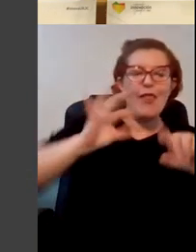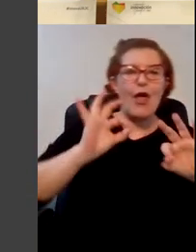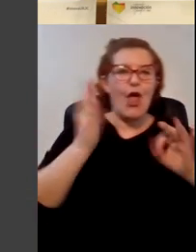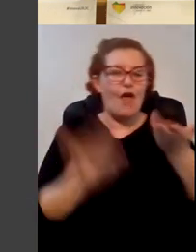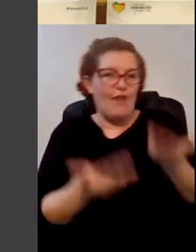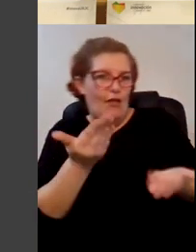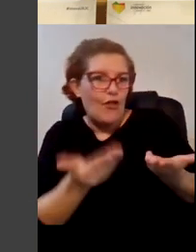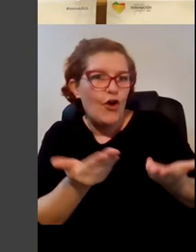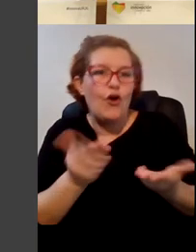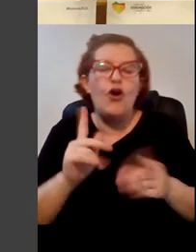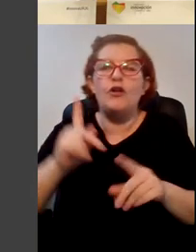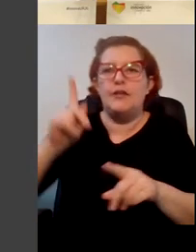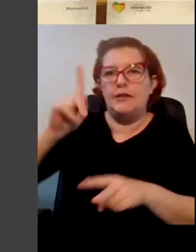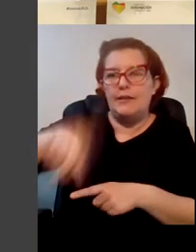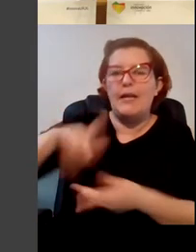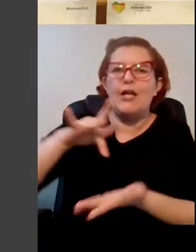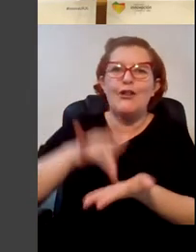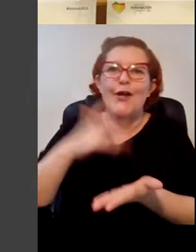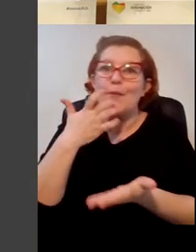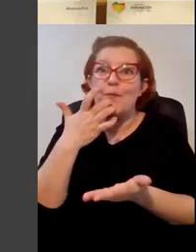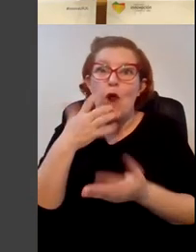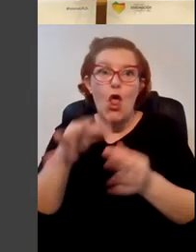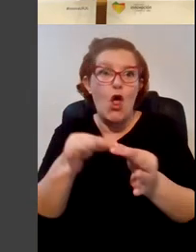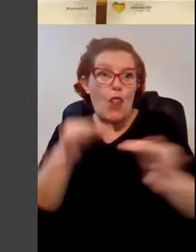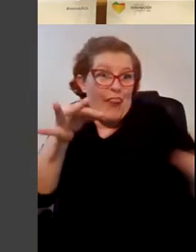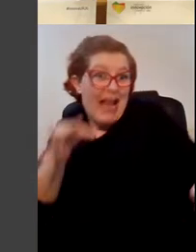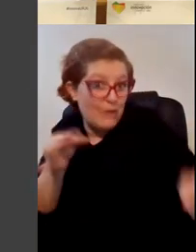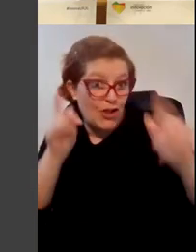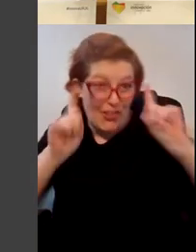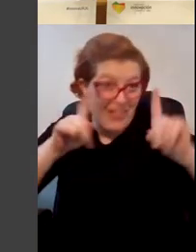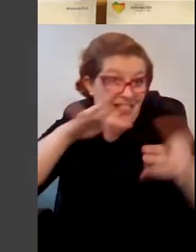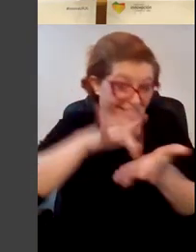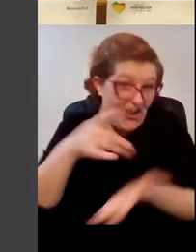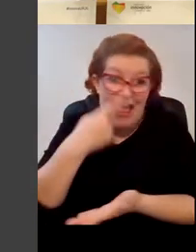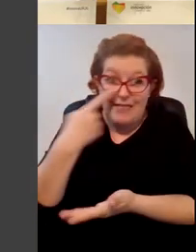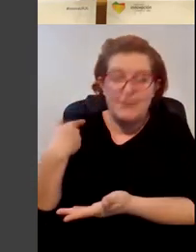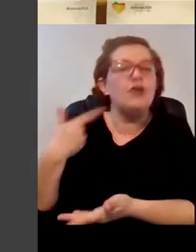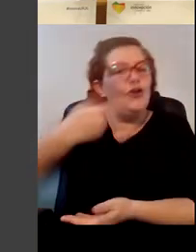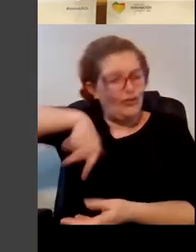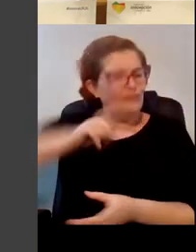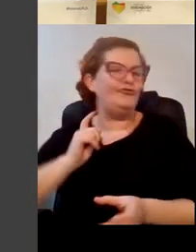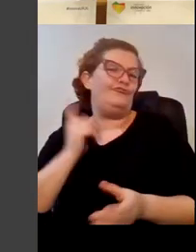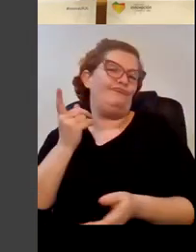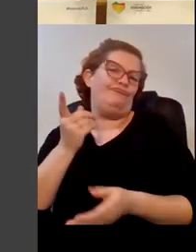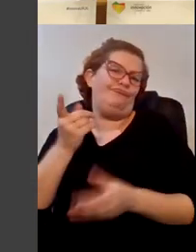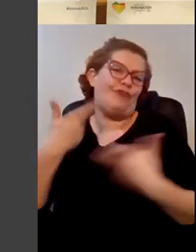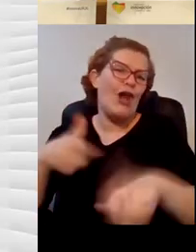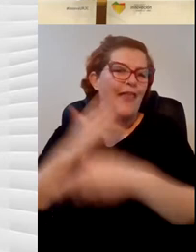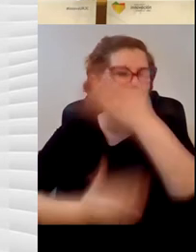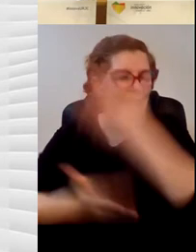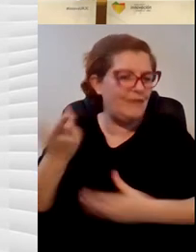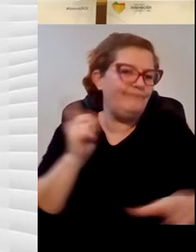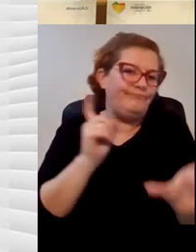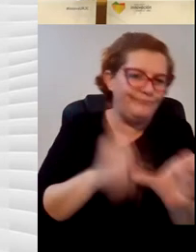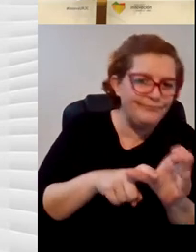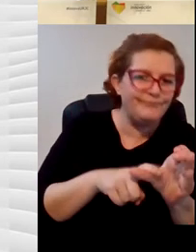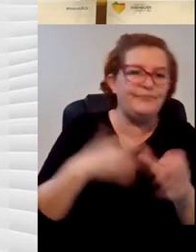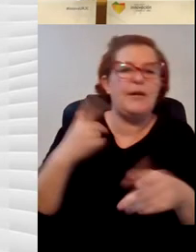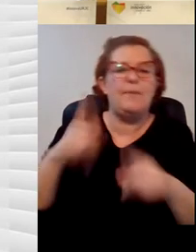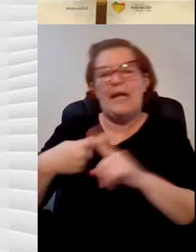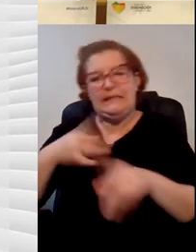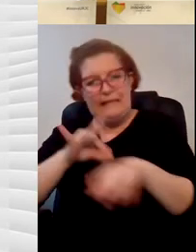docencia en remoto y también nosotros la unidad de discapacidad también estábamos allí días universitarias